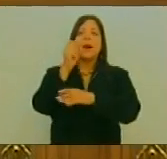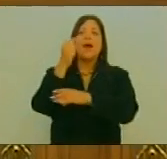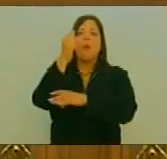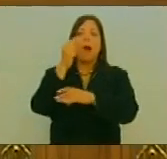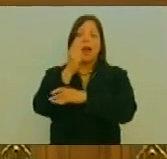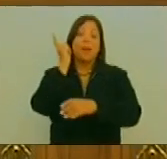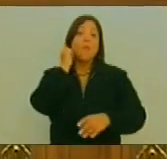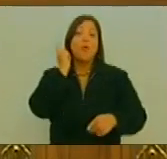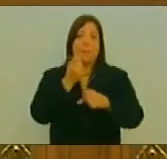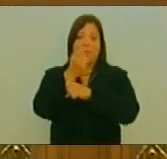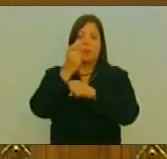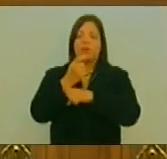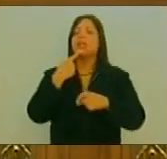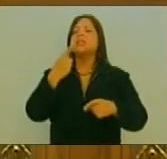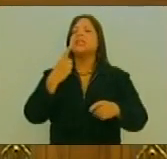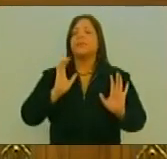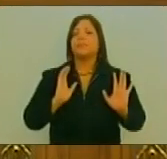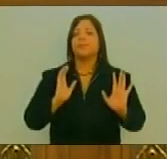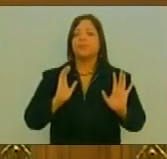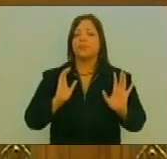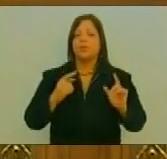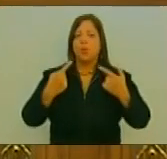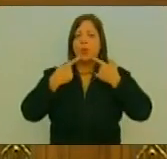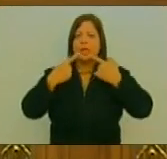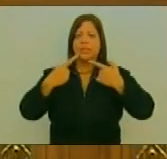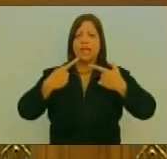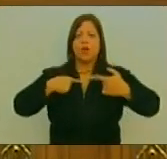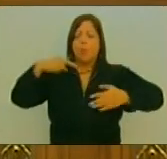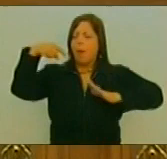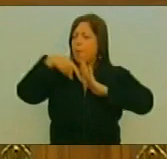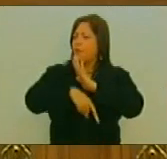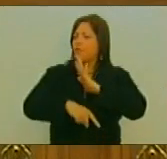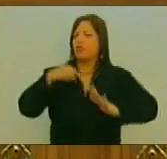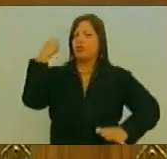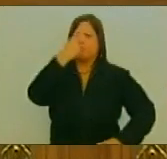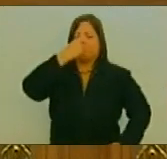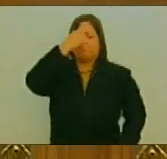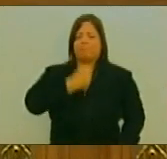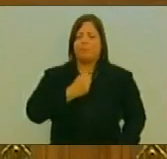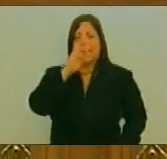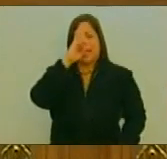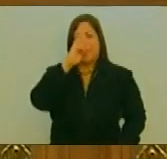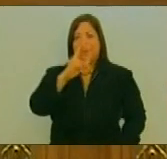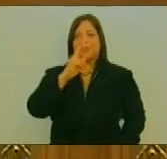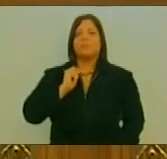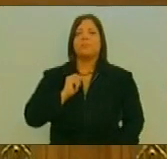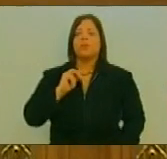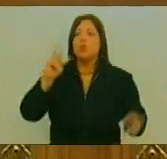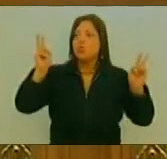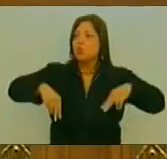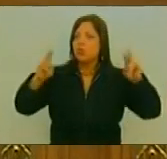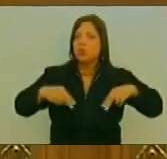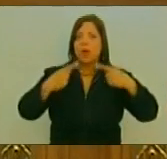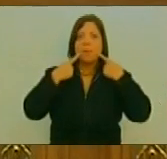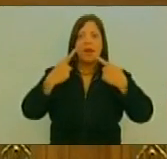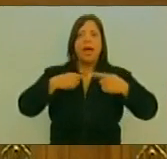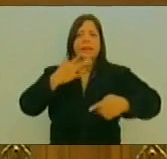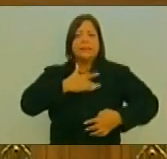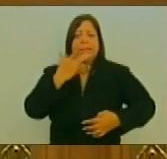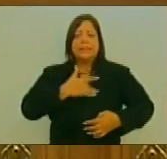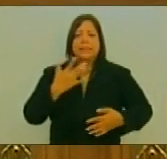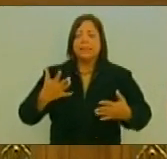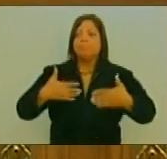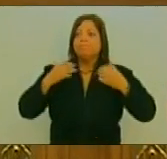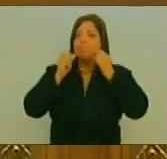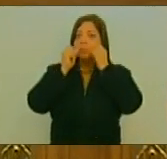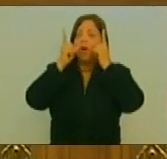Belinda decía Voy a decir esto Con mi más profunda Sinceridad y respeto Jamás pensé decir Y sentir Tanta